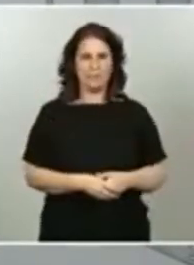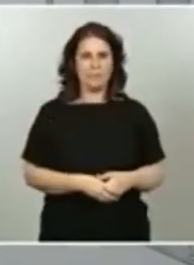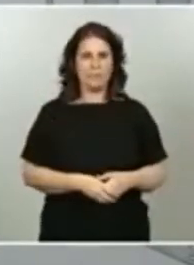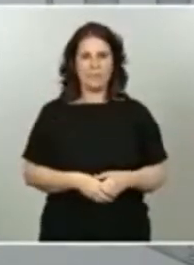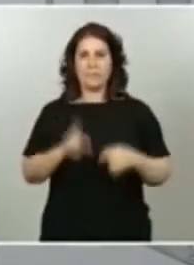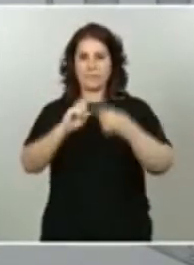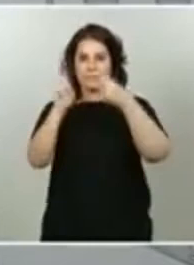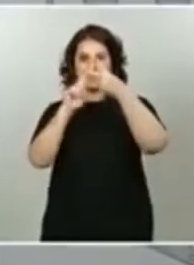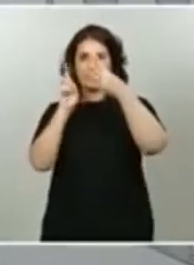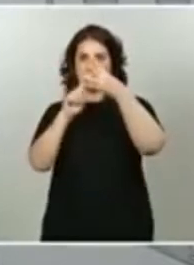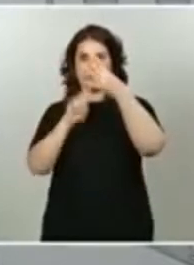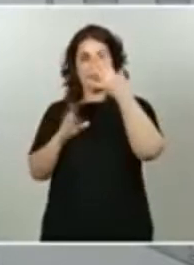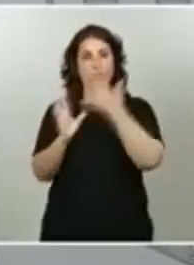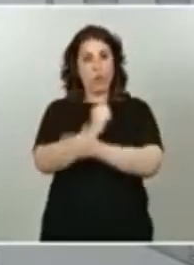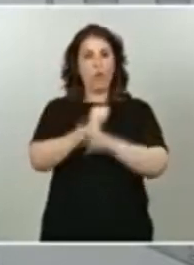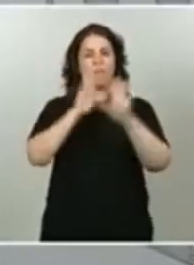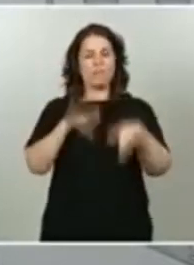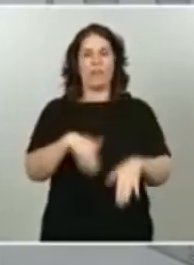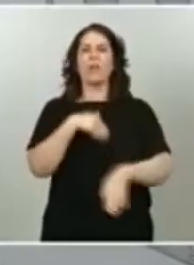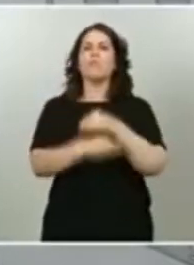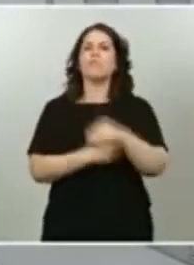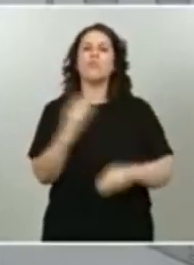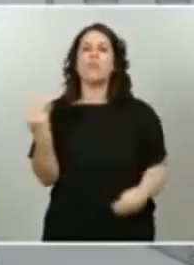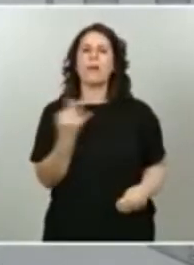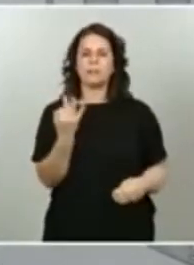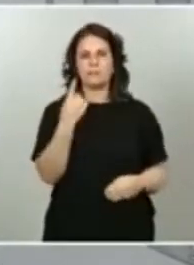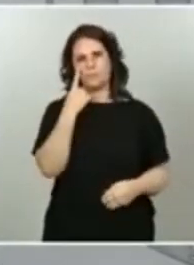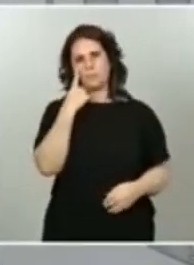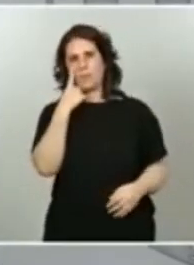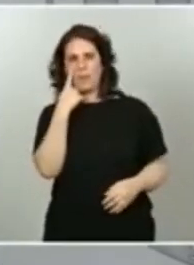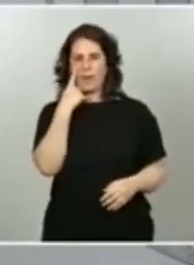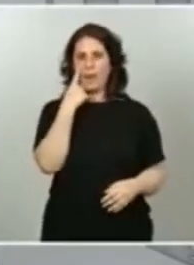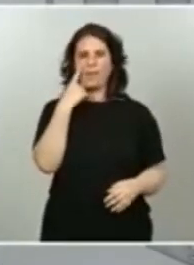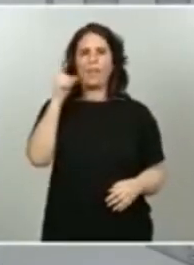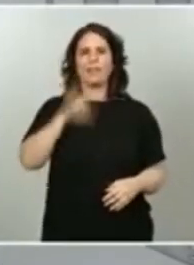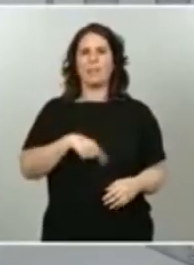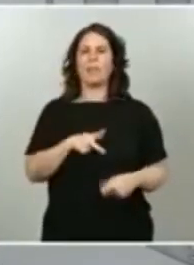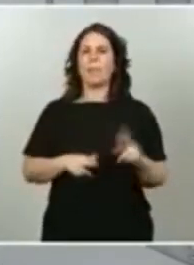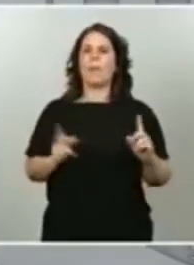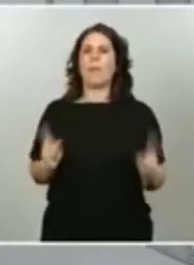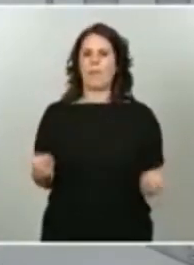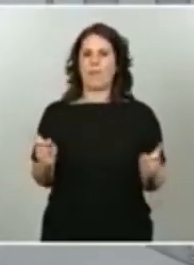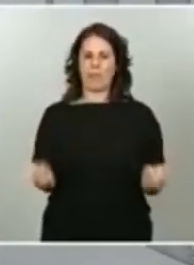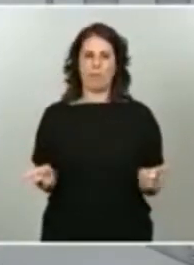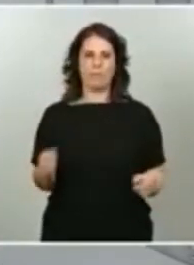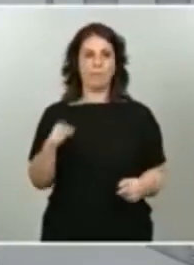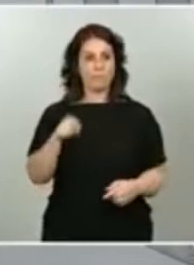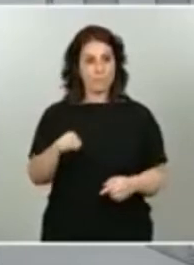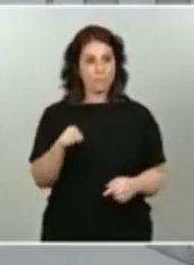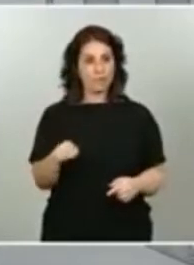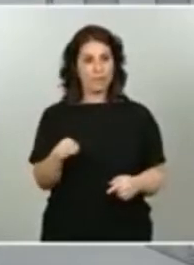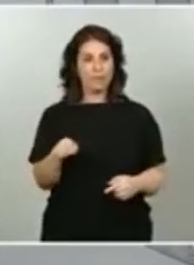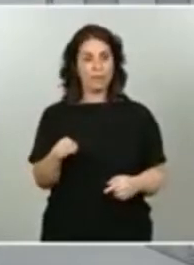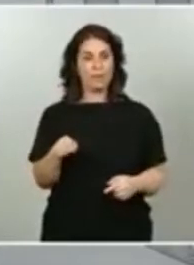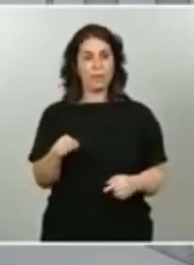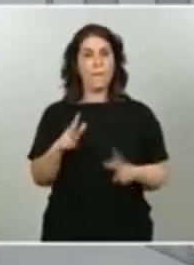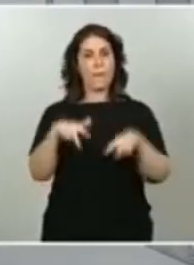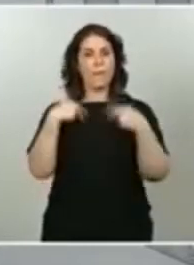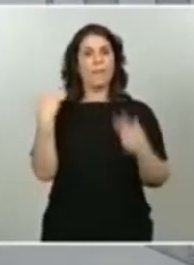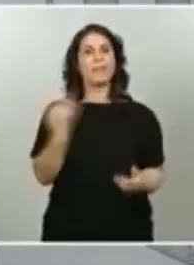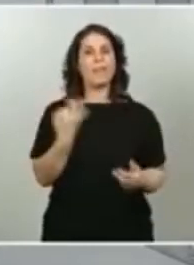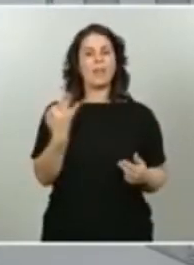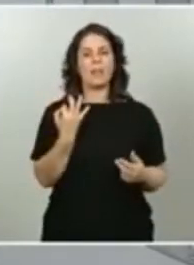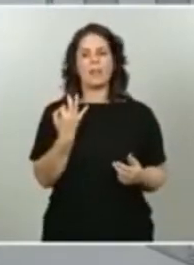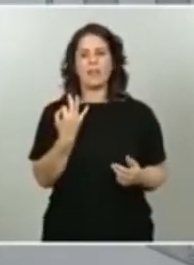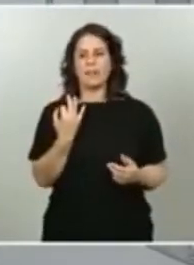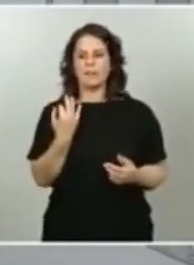desplegando unas medidas de vigilancia y de prevención que nos permitan, simultáneamente, mantener a raya la